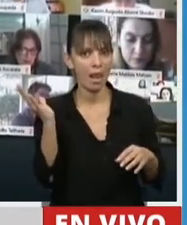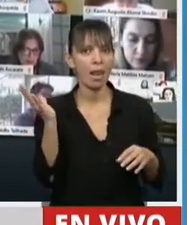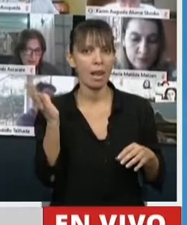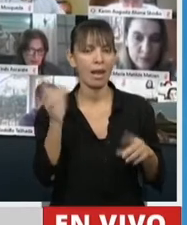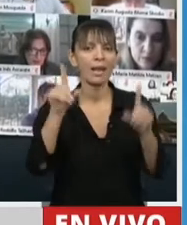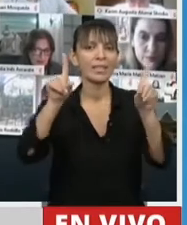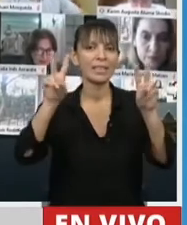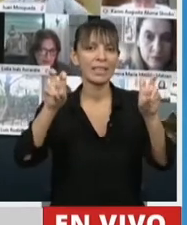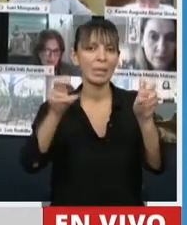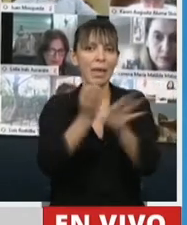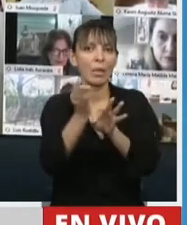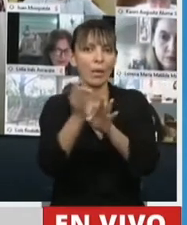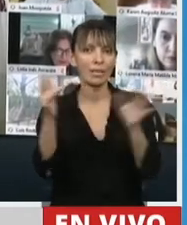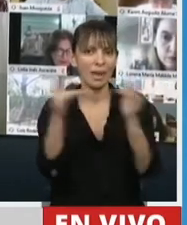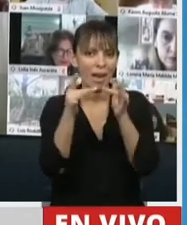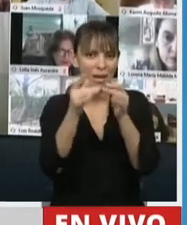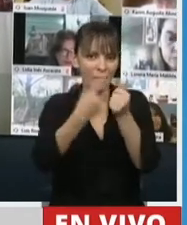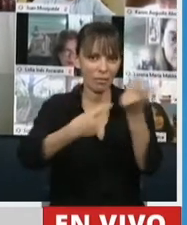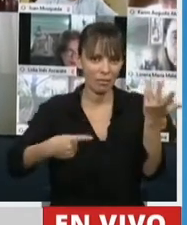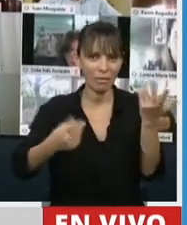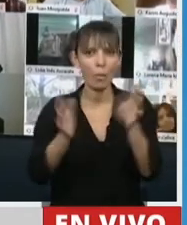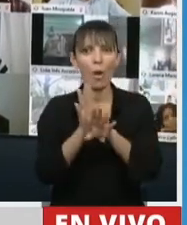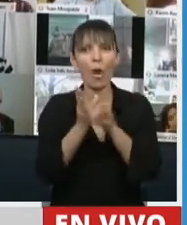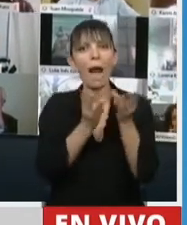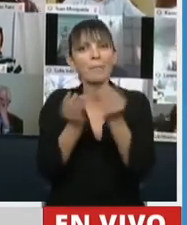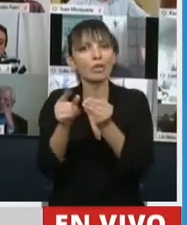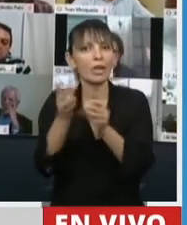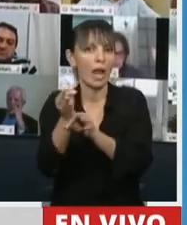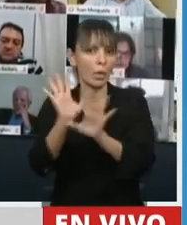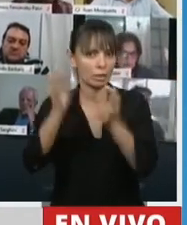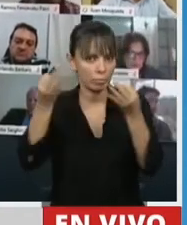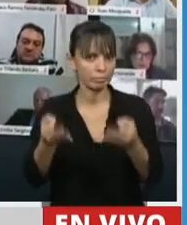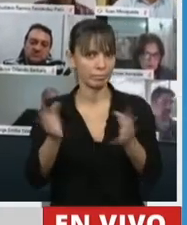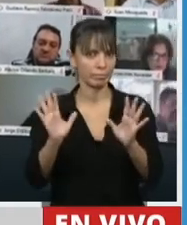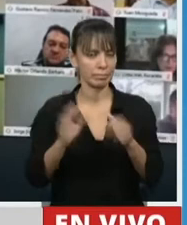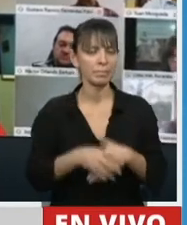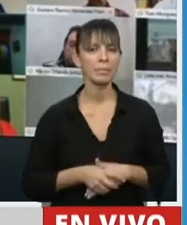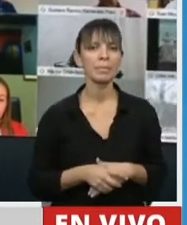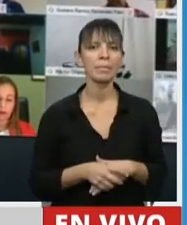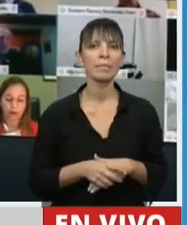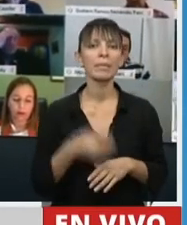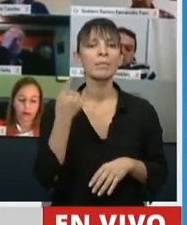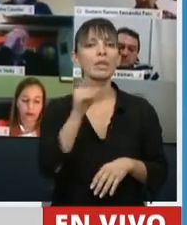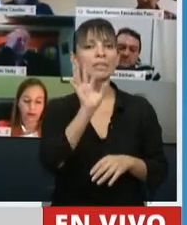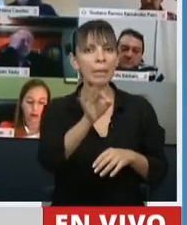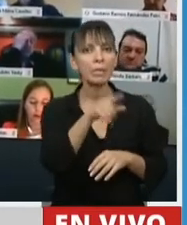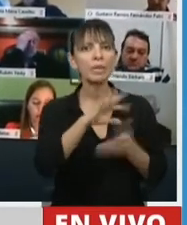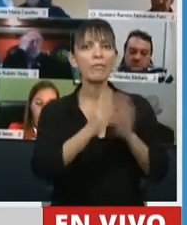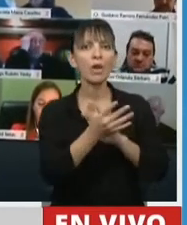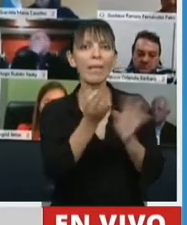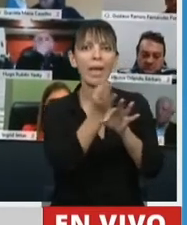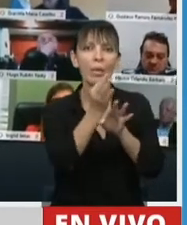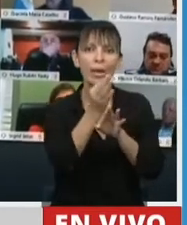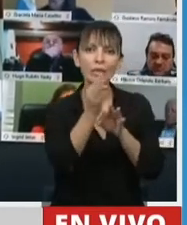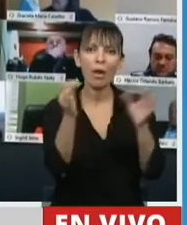virtualidad como un complemento en materia educativa. Sin desconocer que es una herramienta también